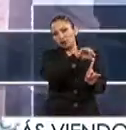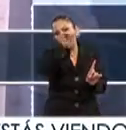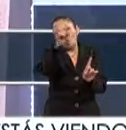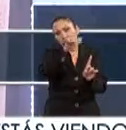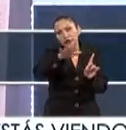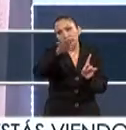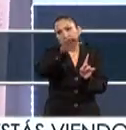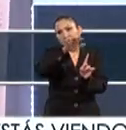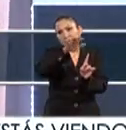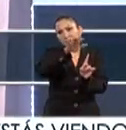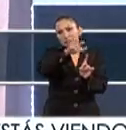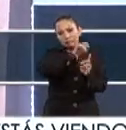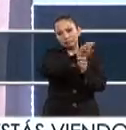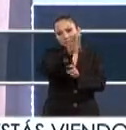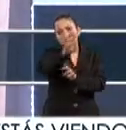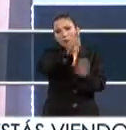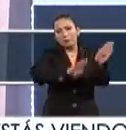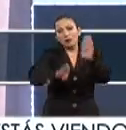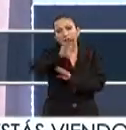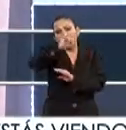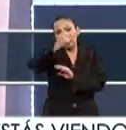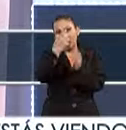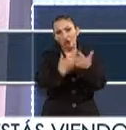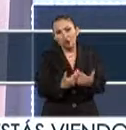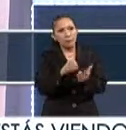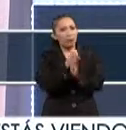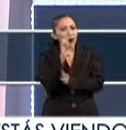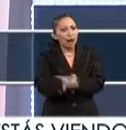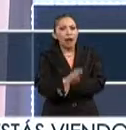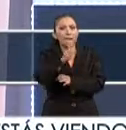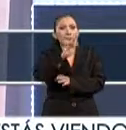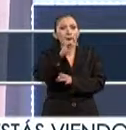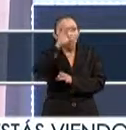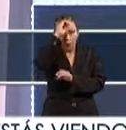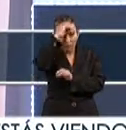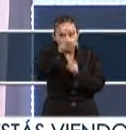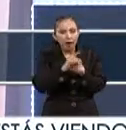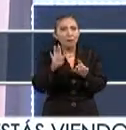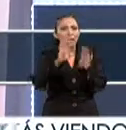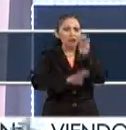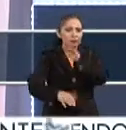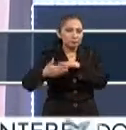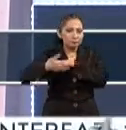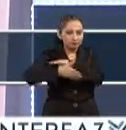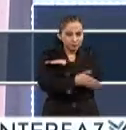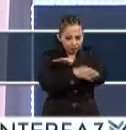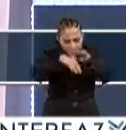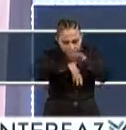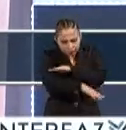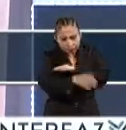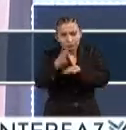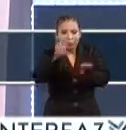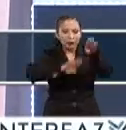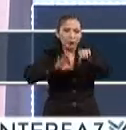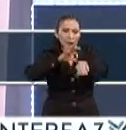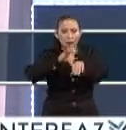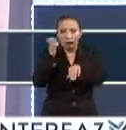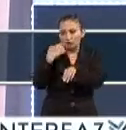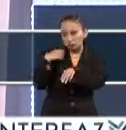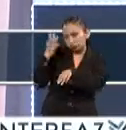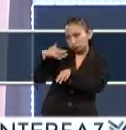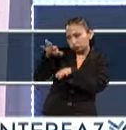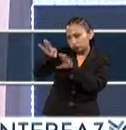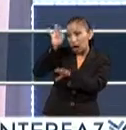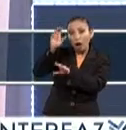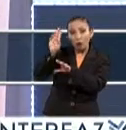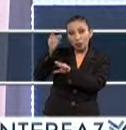otras ramas de la biotecnología como biominería, biotecnología marina, biomedicina, por eso escogí esa universidad,